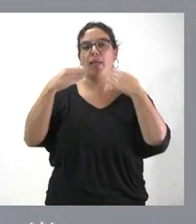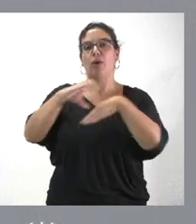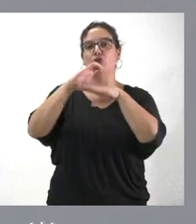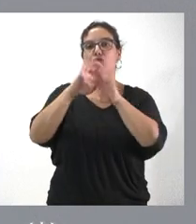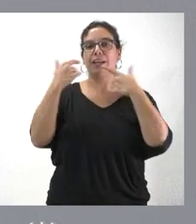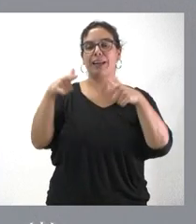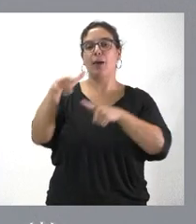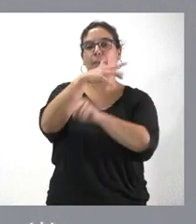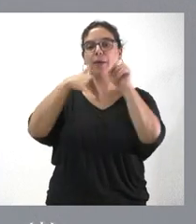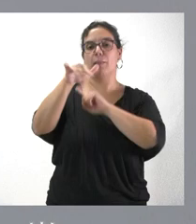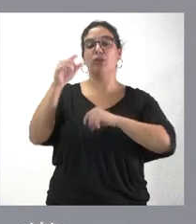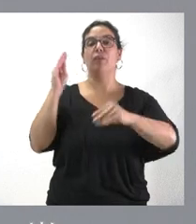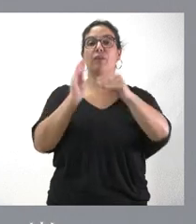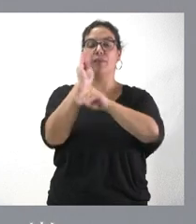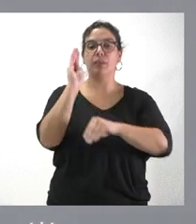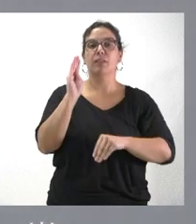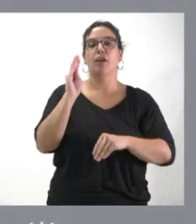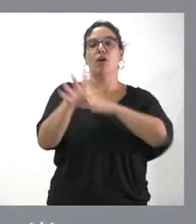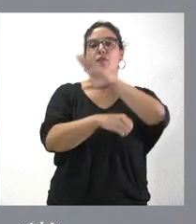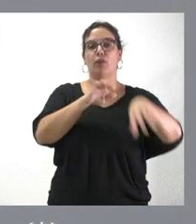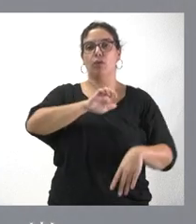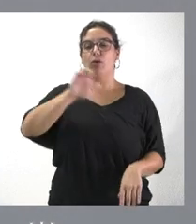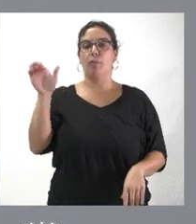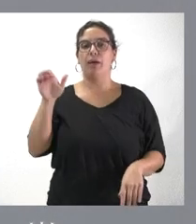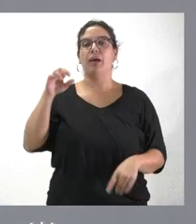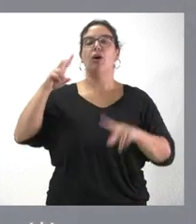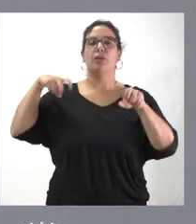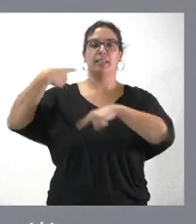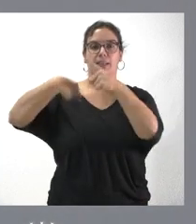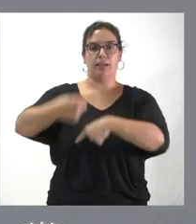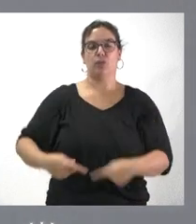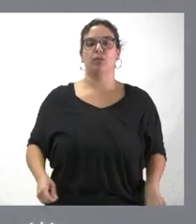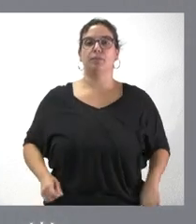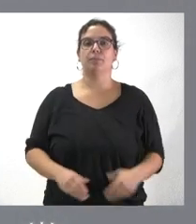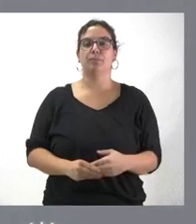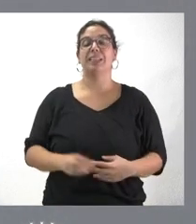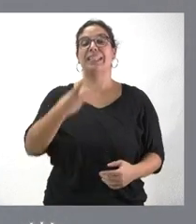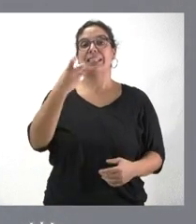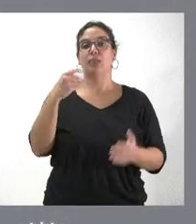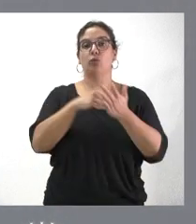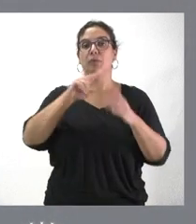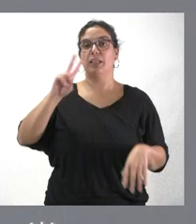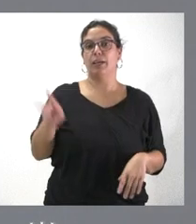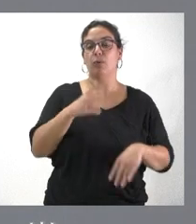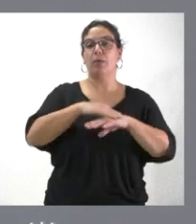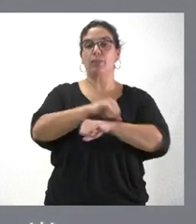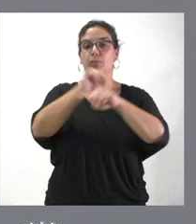que está financiado por los fondos europeos a través de los fondos Next Generation y 300.000 euros para reforzar el equipamiento tecnológico